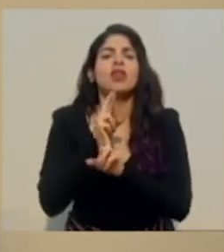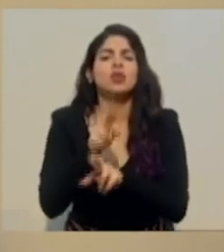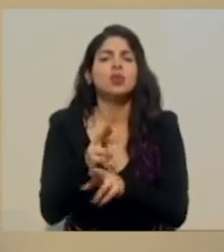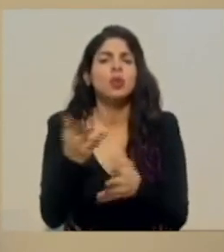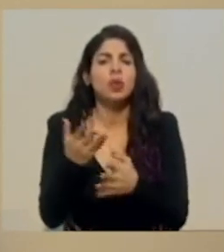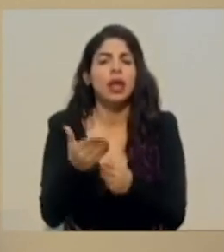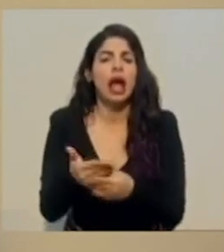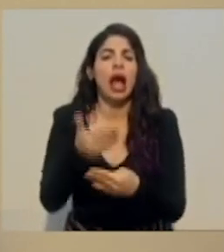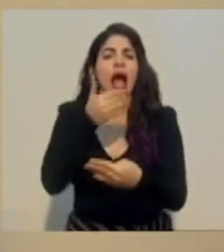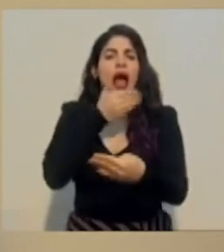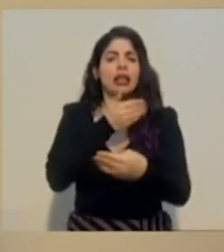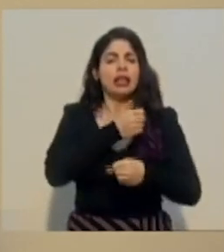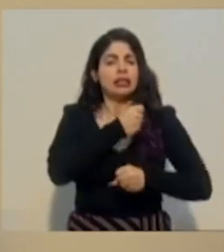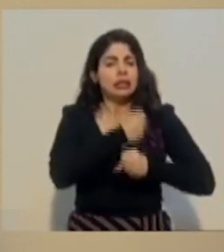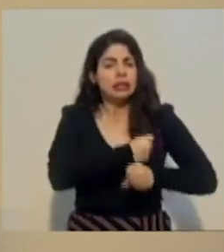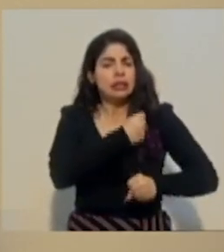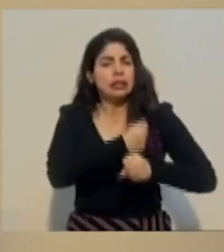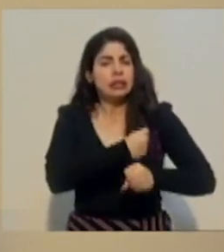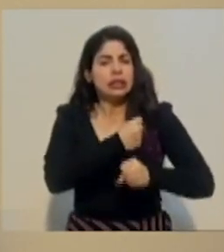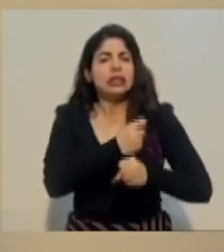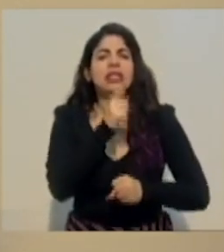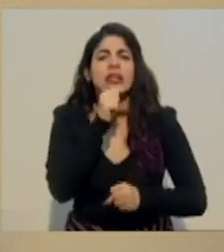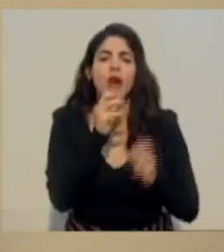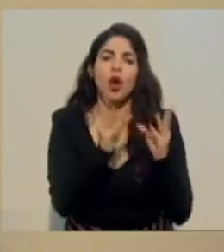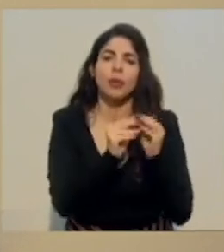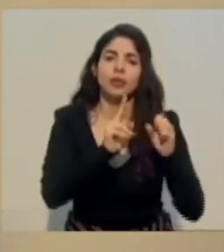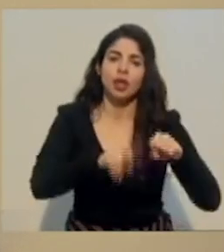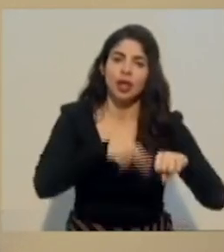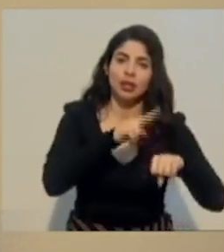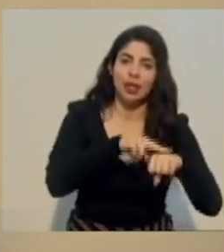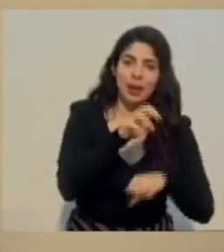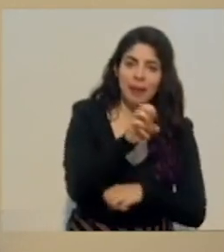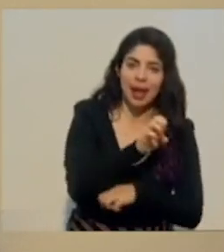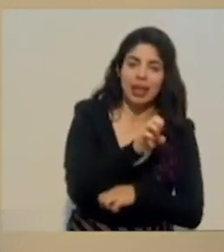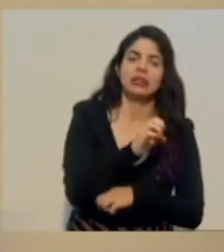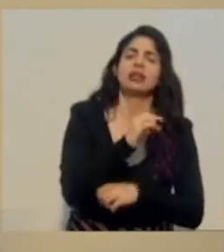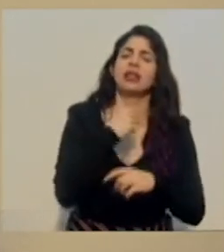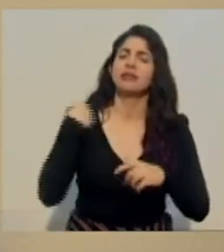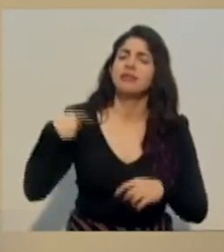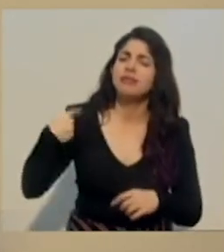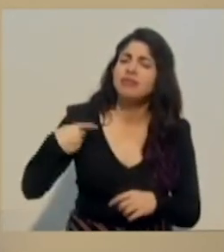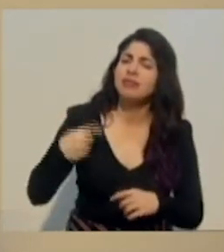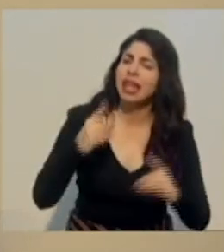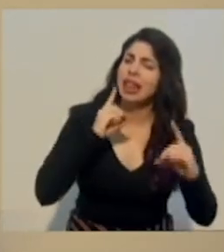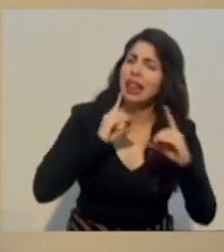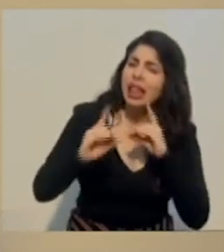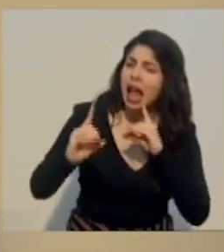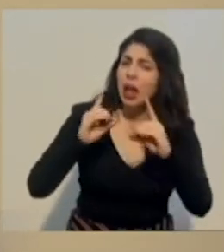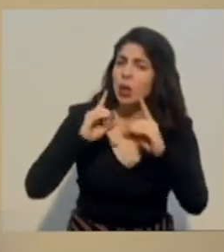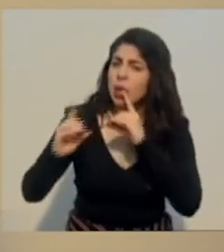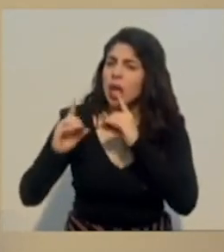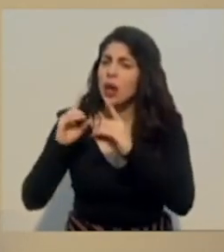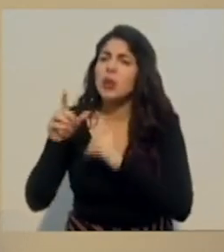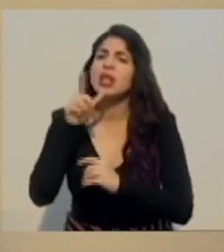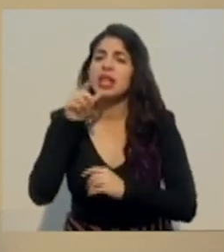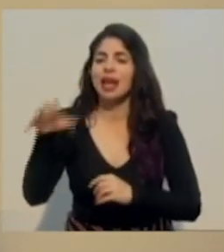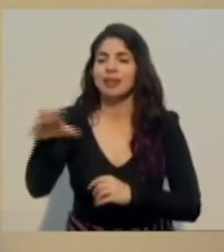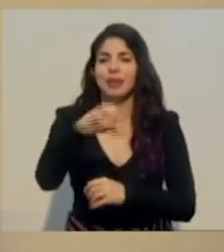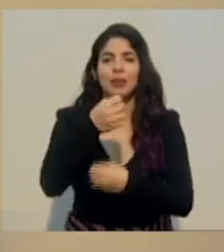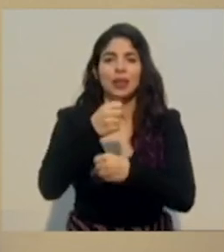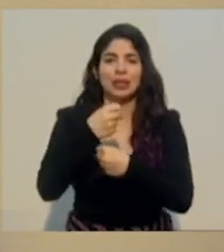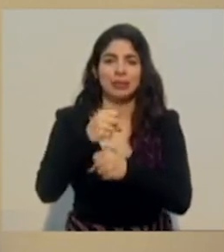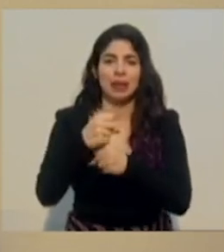que ha venido haciendo la Comisión Nacional de Emergencia, el diálogo permanente con las municipalidades de la mano del